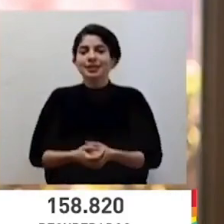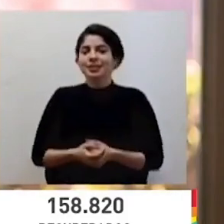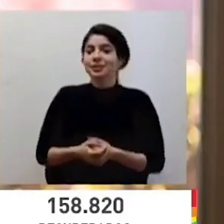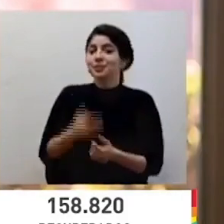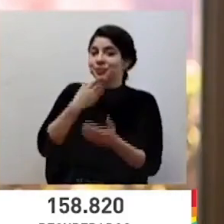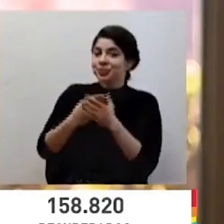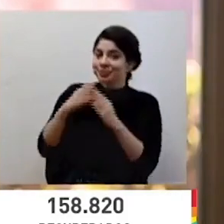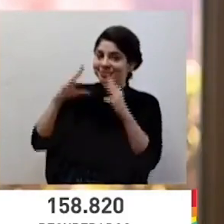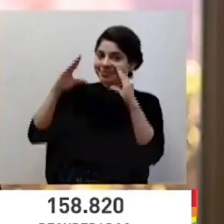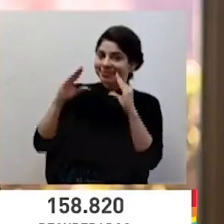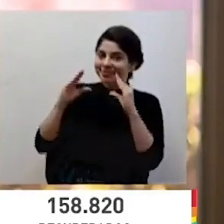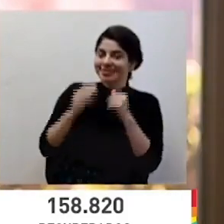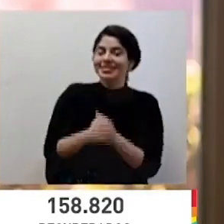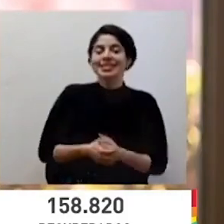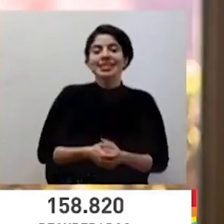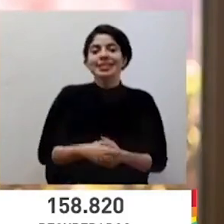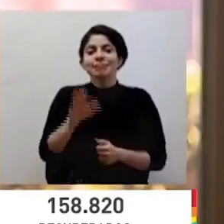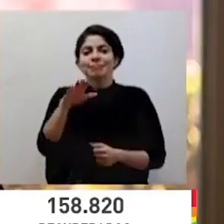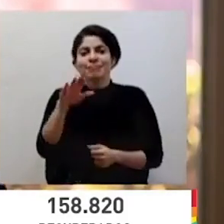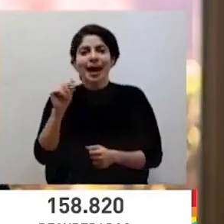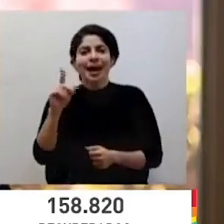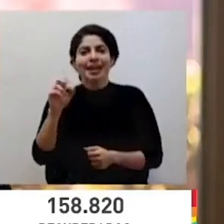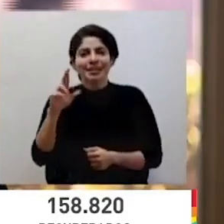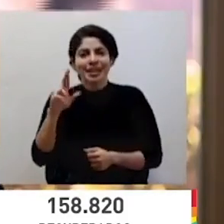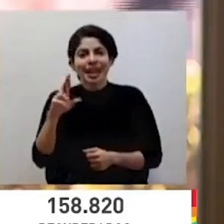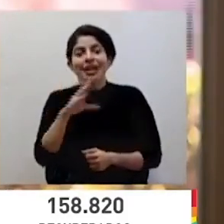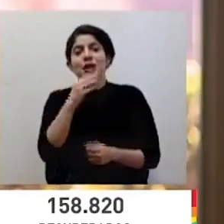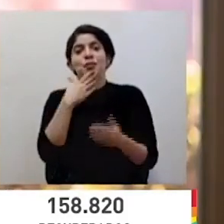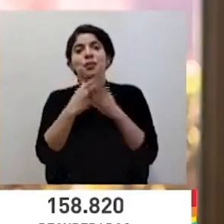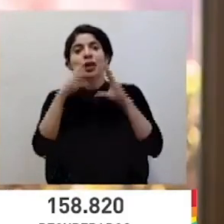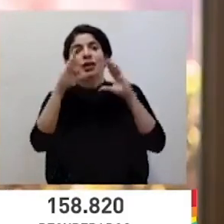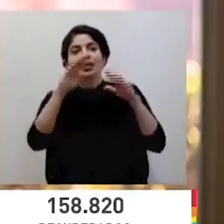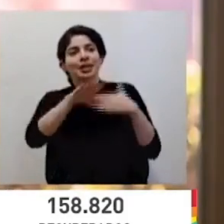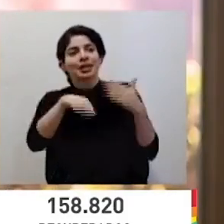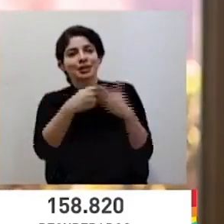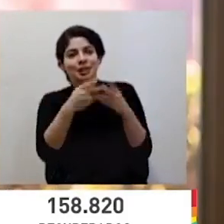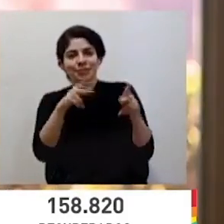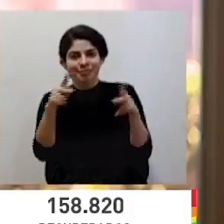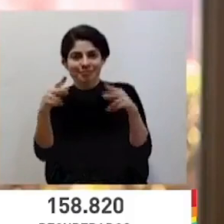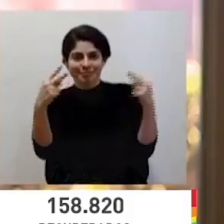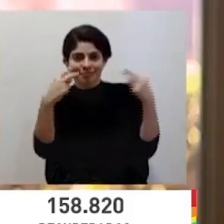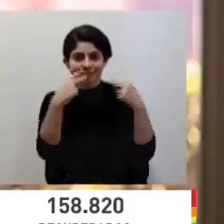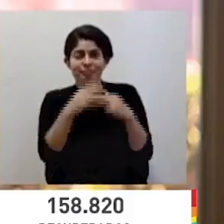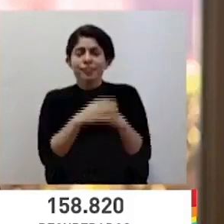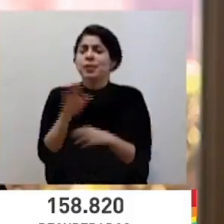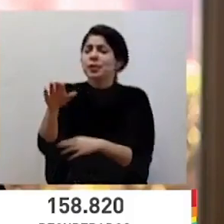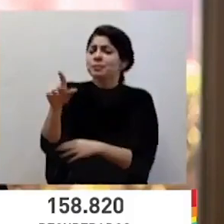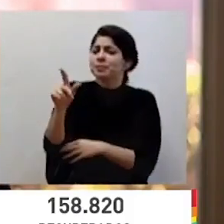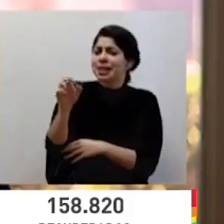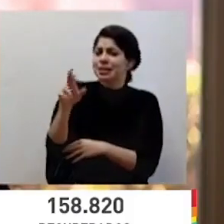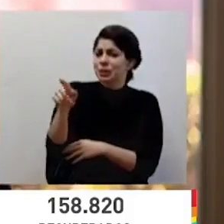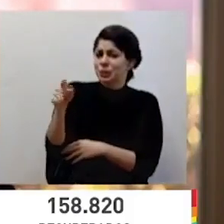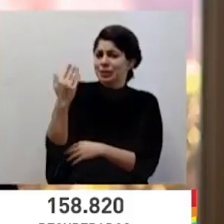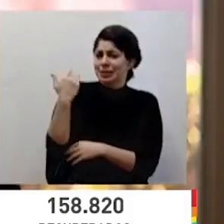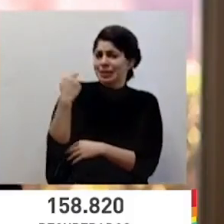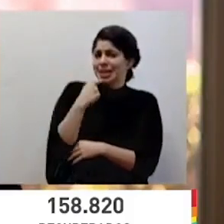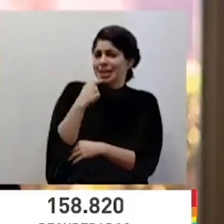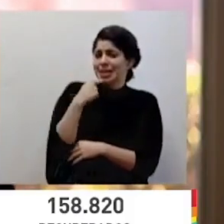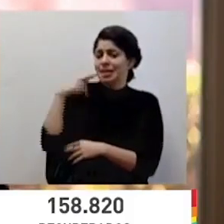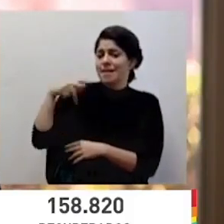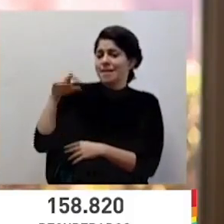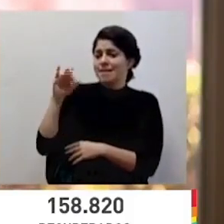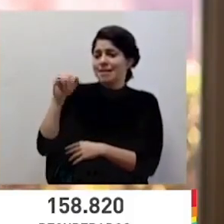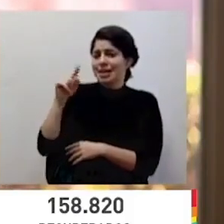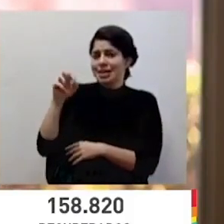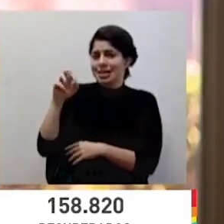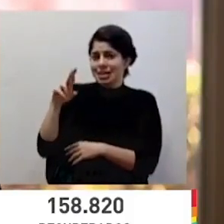Muy buenas tardes, don Alexander, y muy buenas tardes a la audiencia. Don Alexander, usted acaba de mencionar de que Pfizer